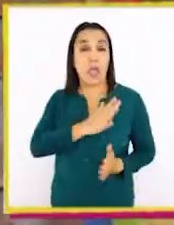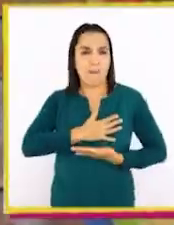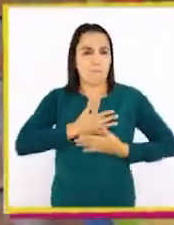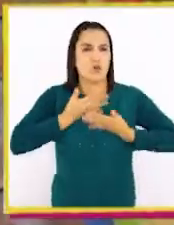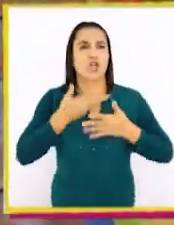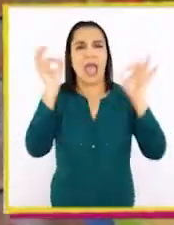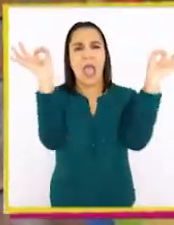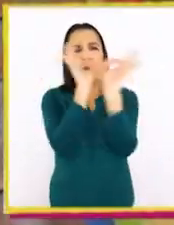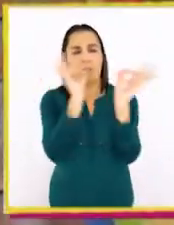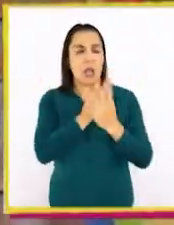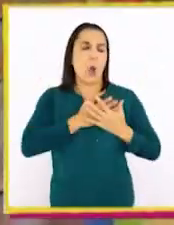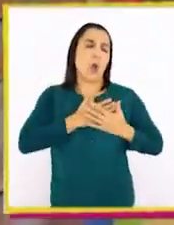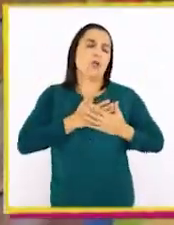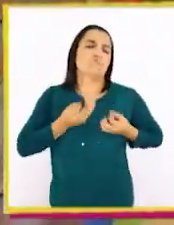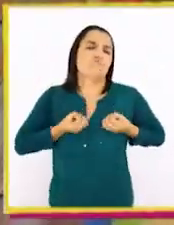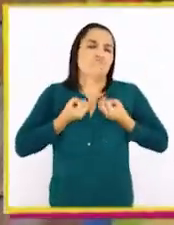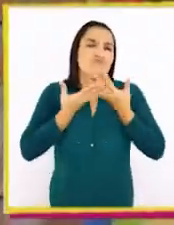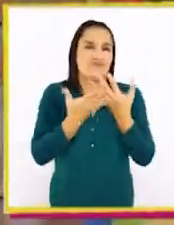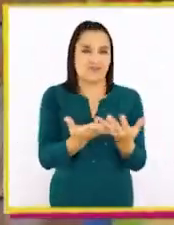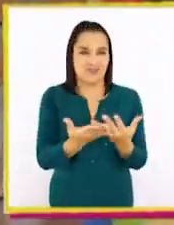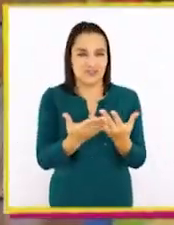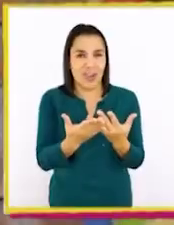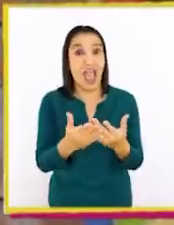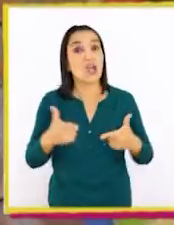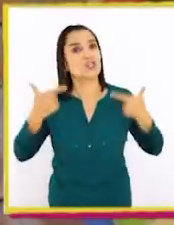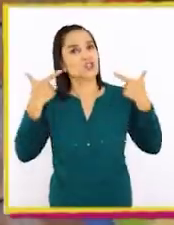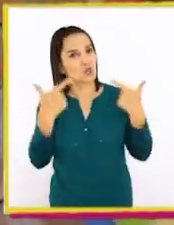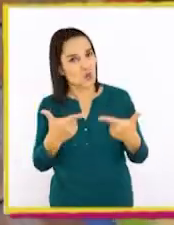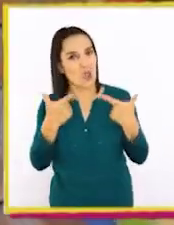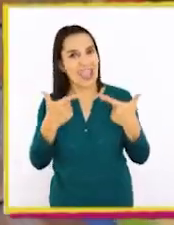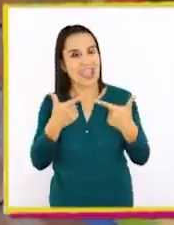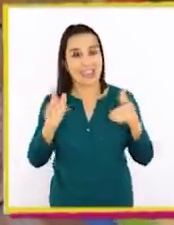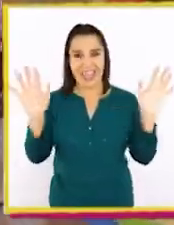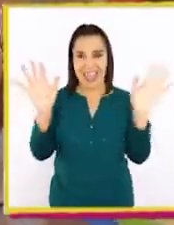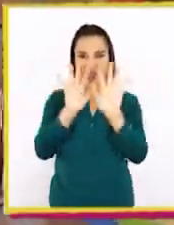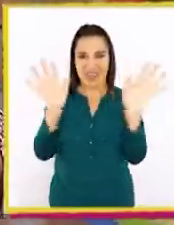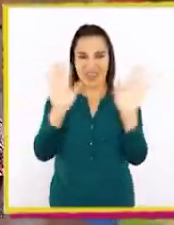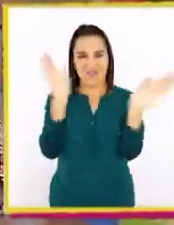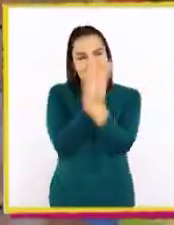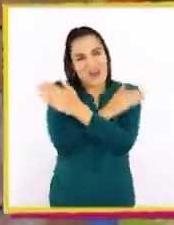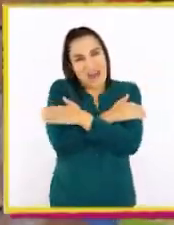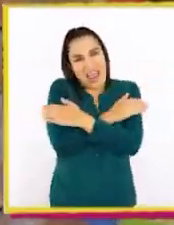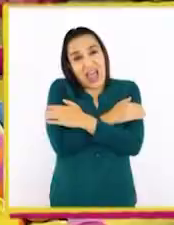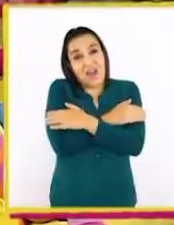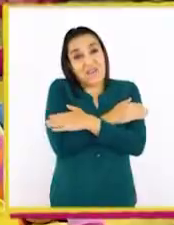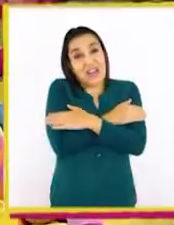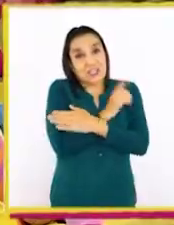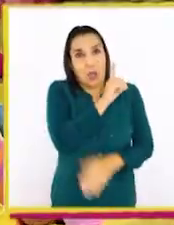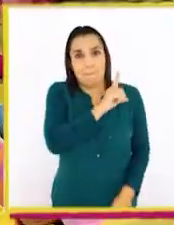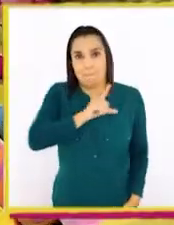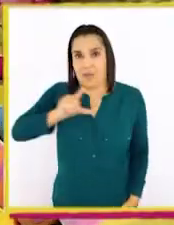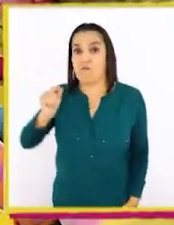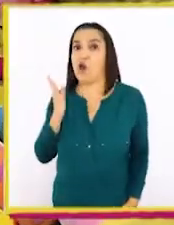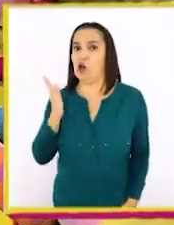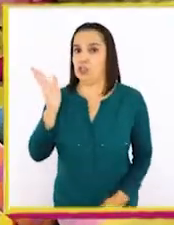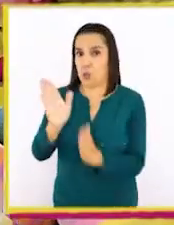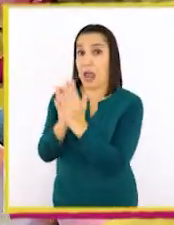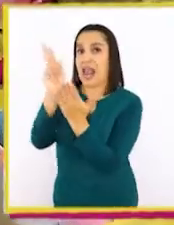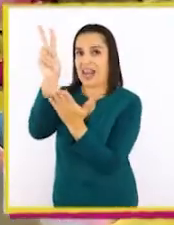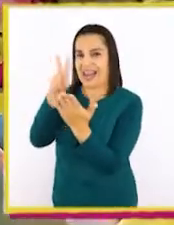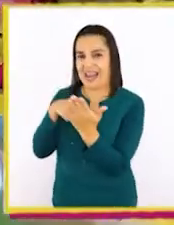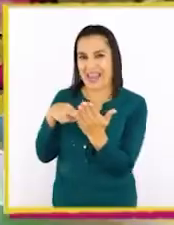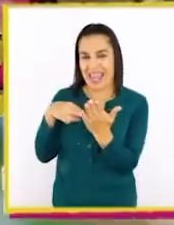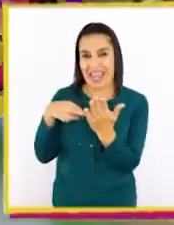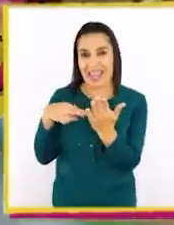Emocionate y habla desde tu corazón. Te mandamos mucha suerte. Me despido con un gran abrazo. Y me voy a terminar de leer La